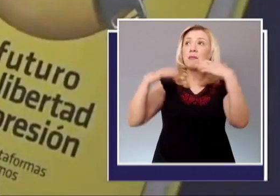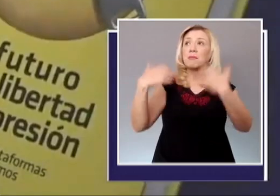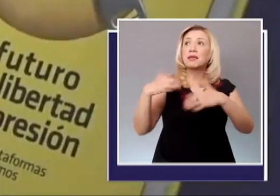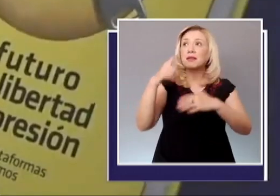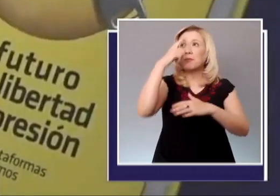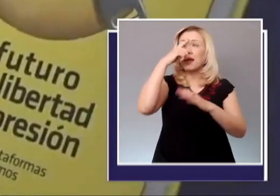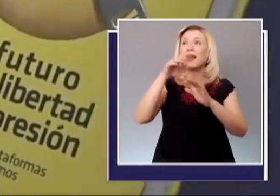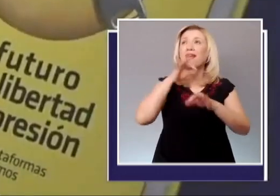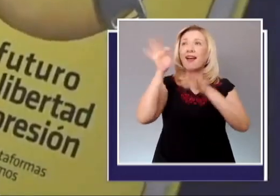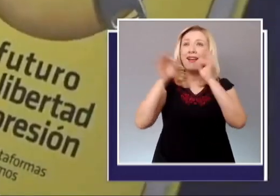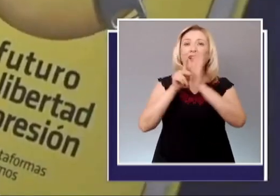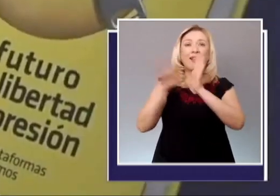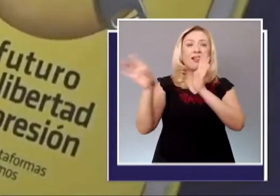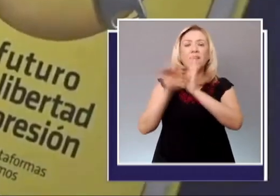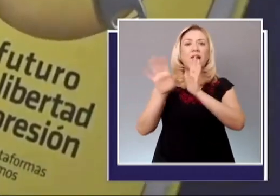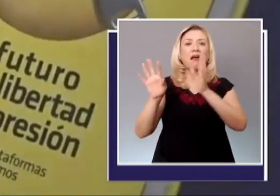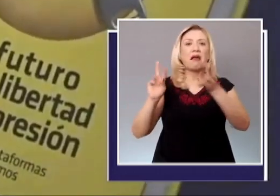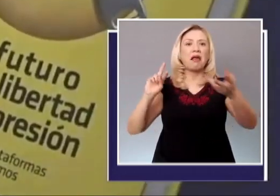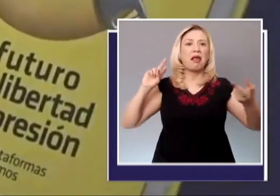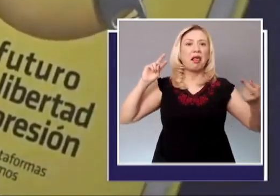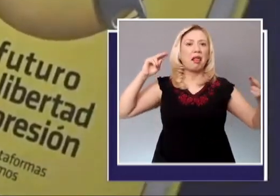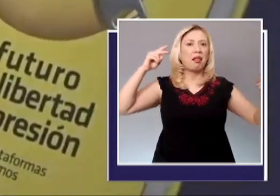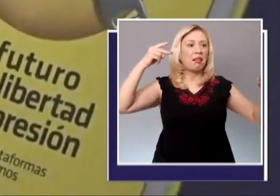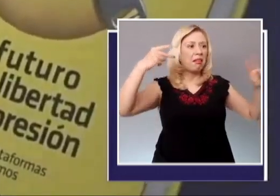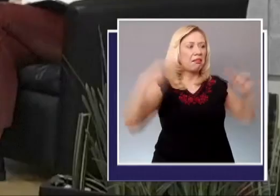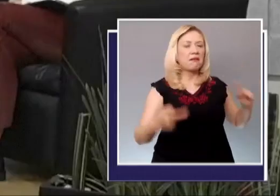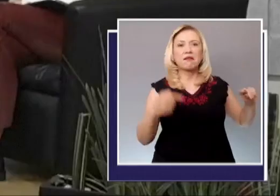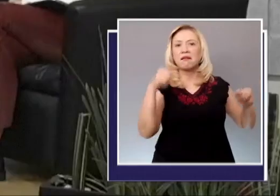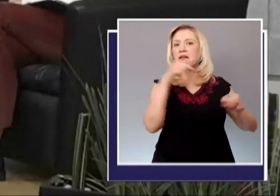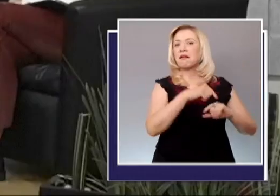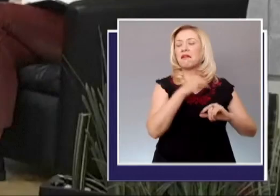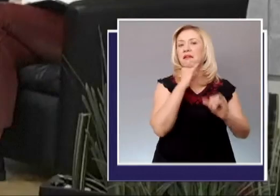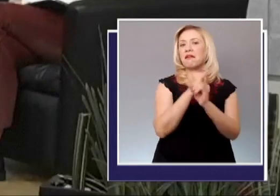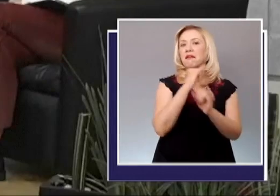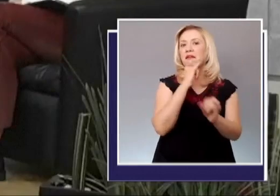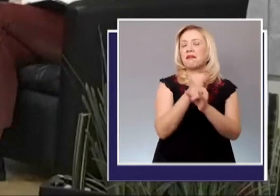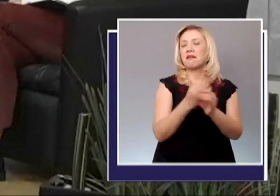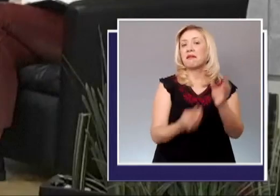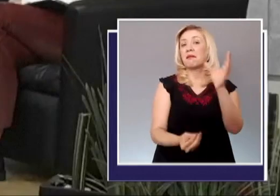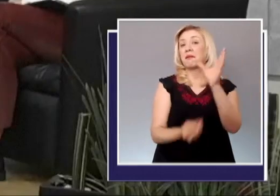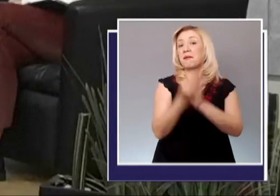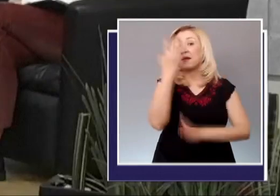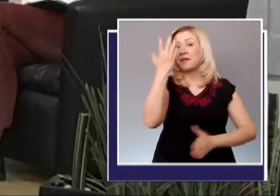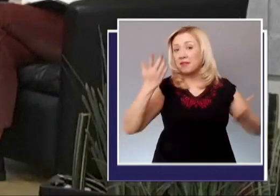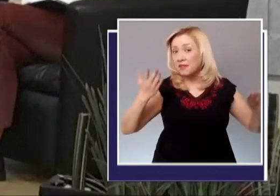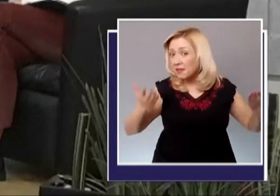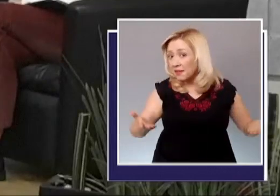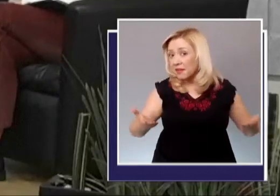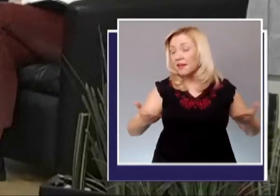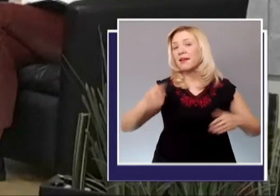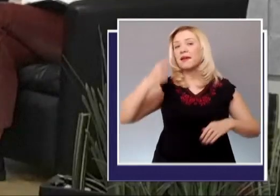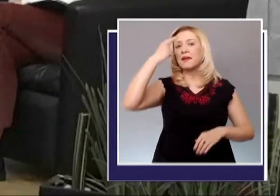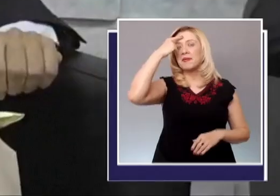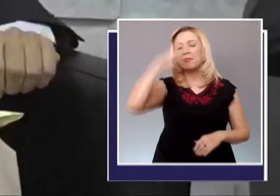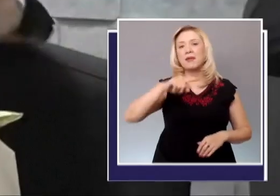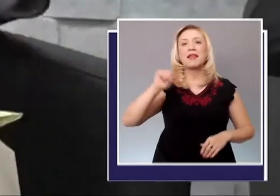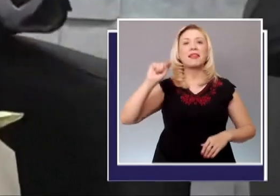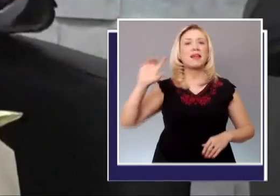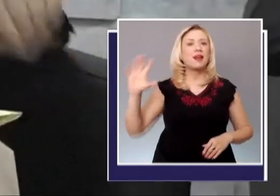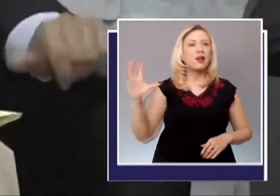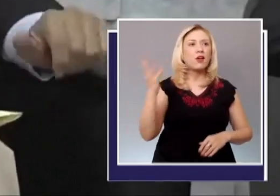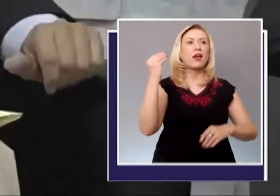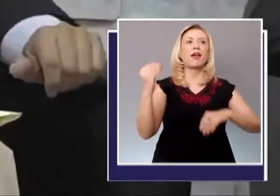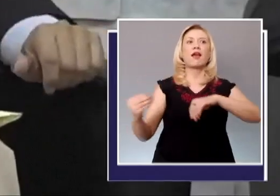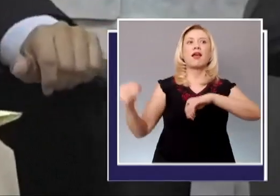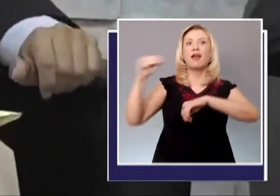relaciones de poder y las relaciones comerciales con nuevos jugadores, como lo son las corporaciones de tecnologías de la información y las